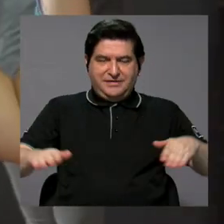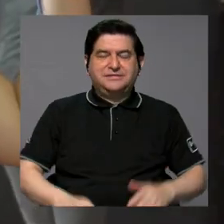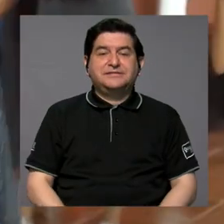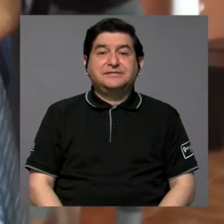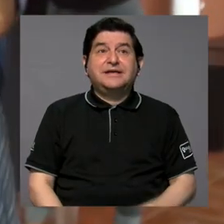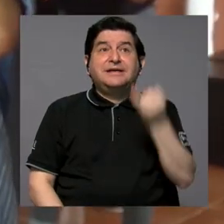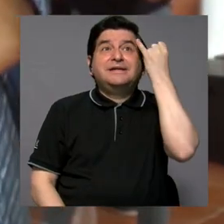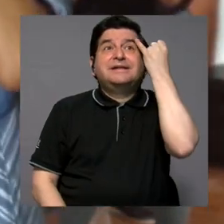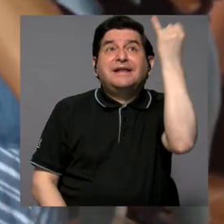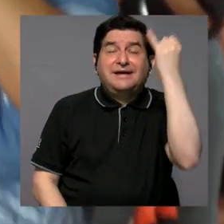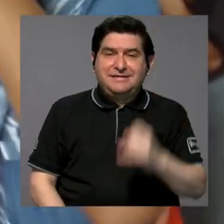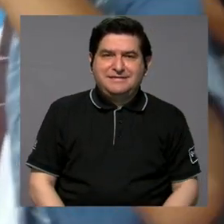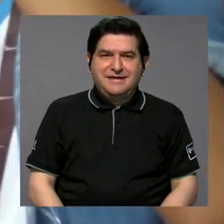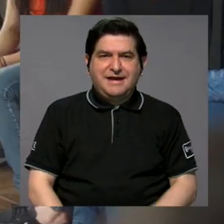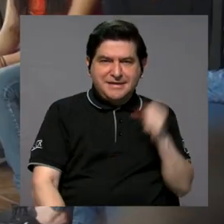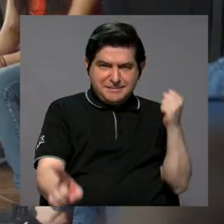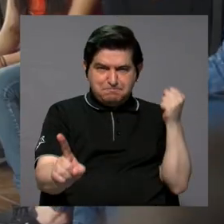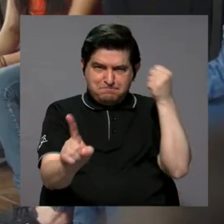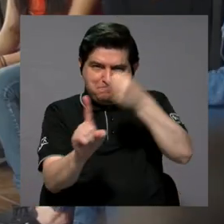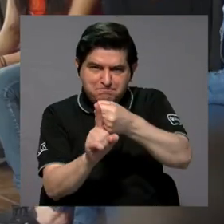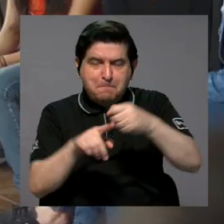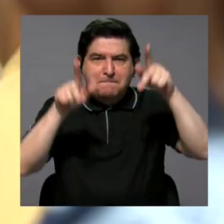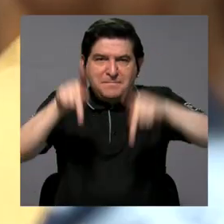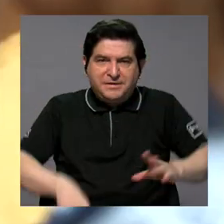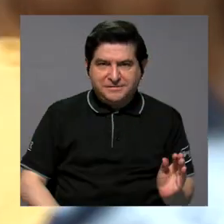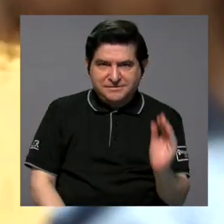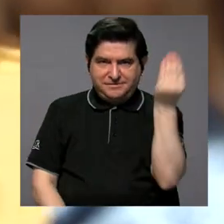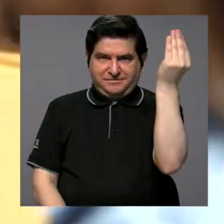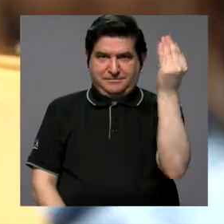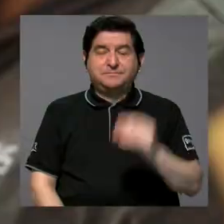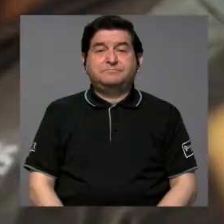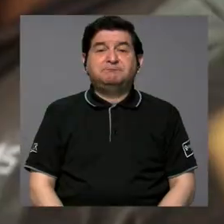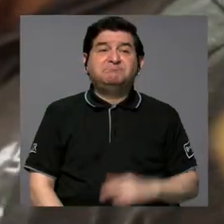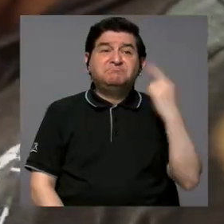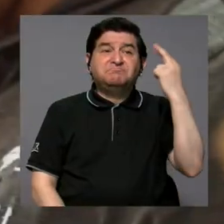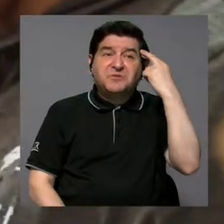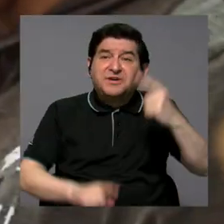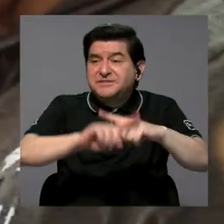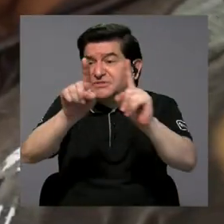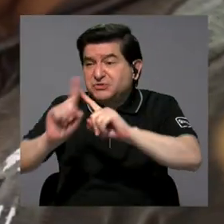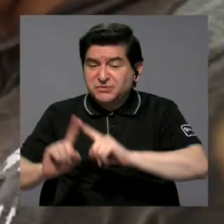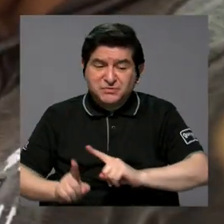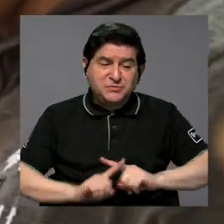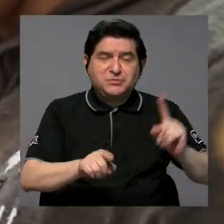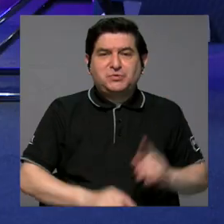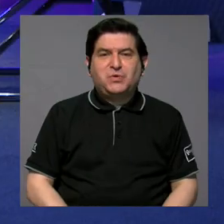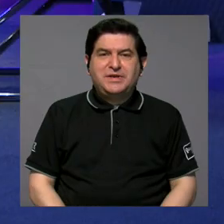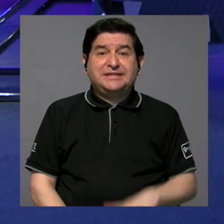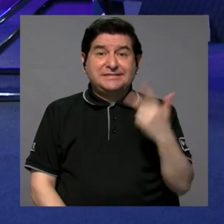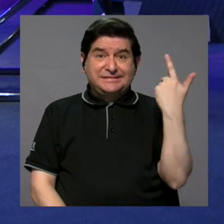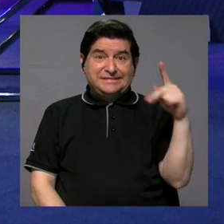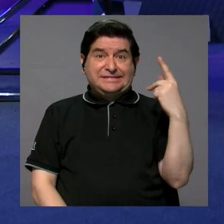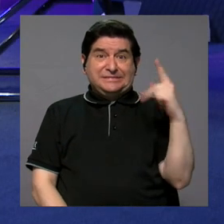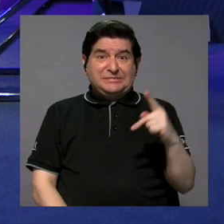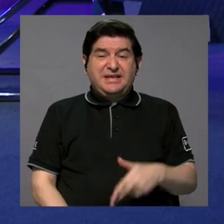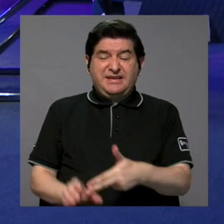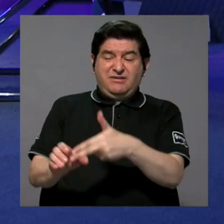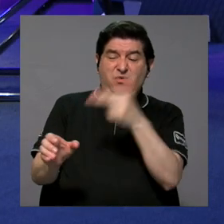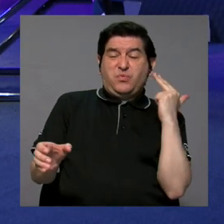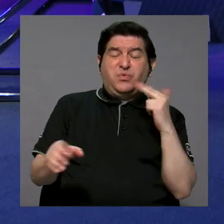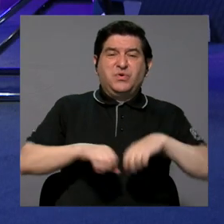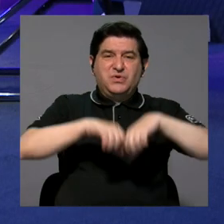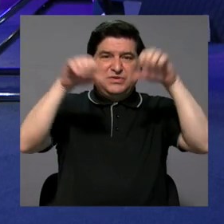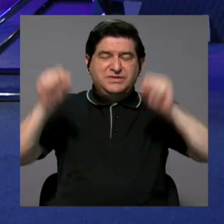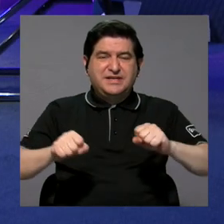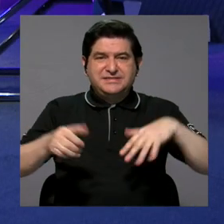es precisamente esa, impactar a gente joven que por alguna razón esté en riesgo de hacer abandono del